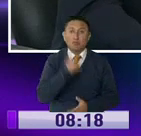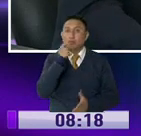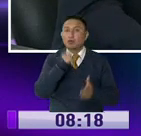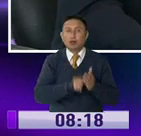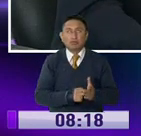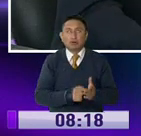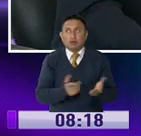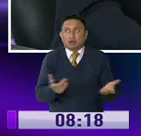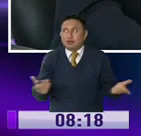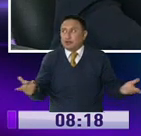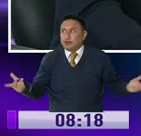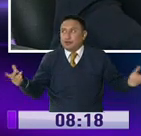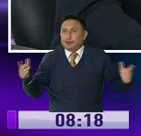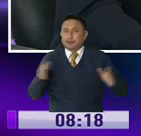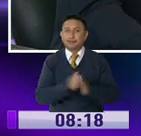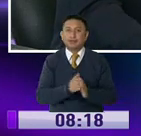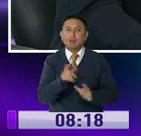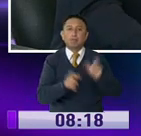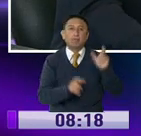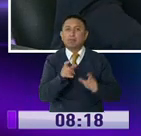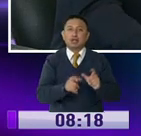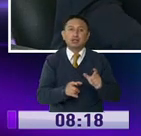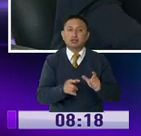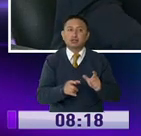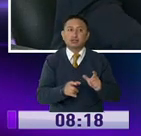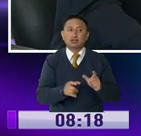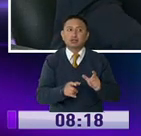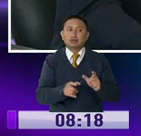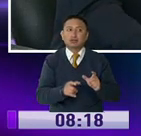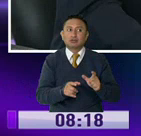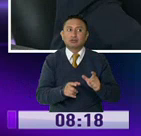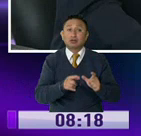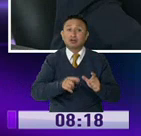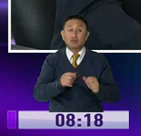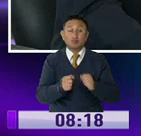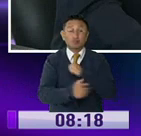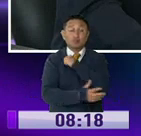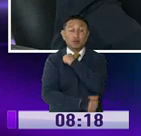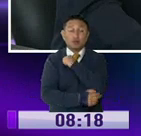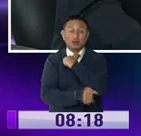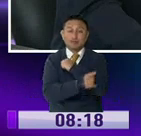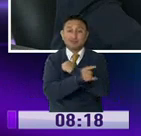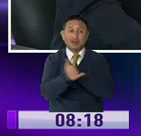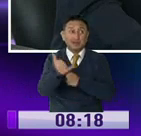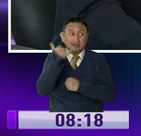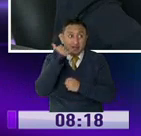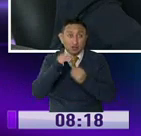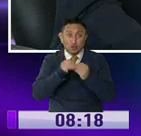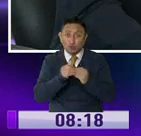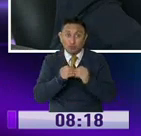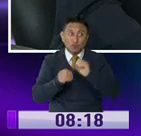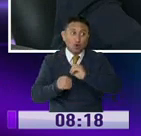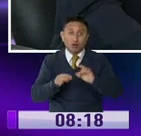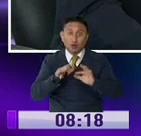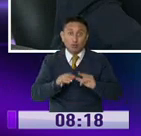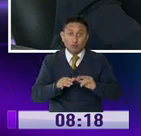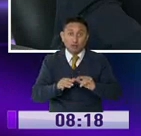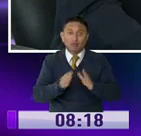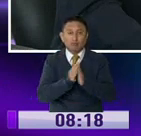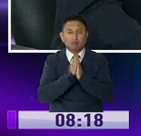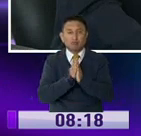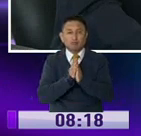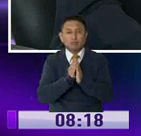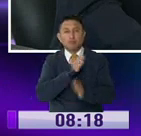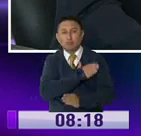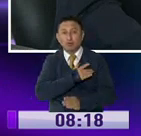de pronto hay muchas personas que están en extrema pobreza. Ellos no tienen un número de teléfono o una computadora. Pedimos,